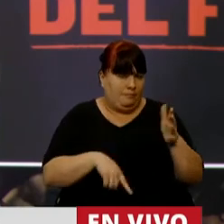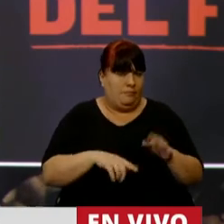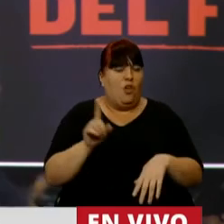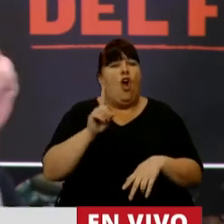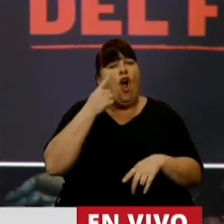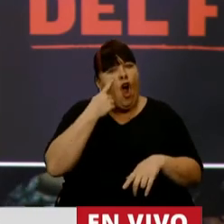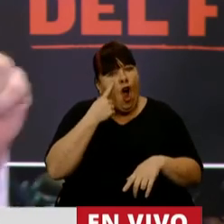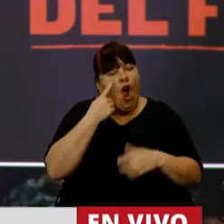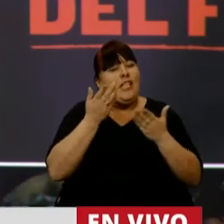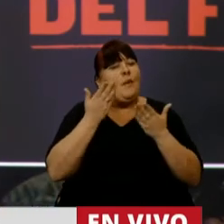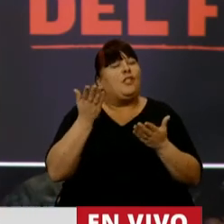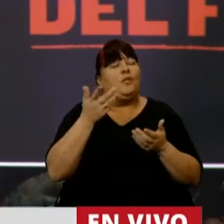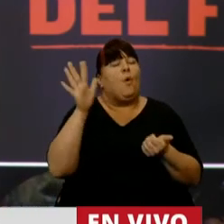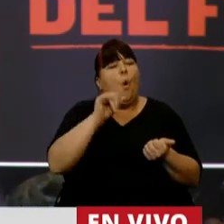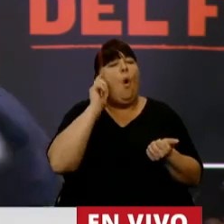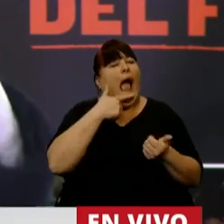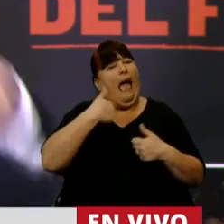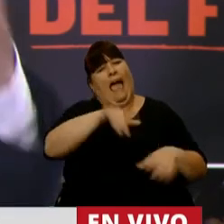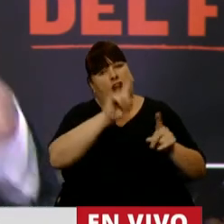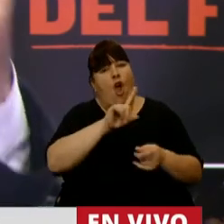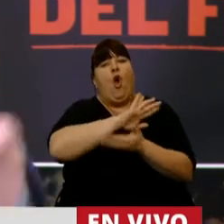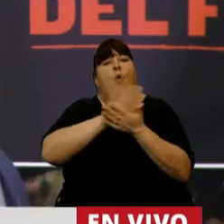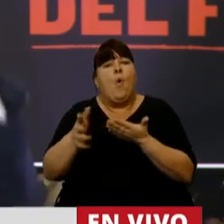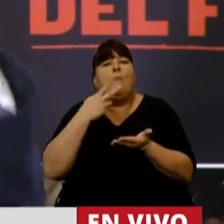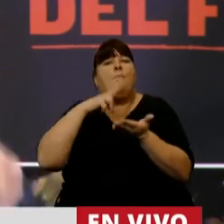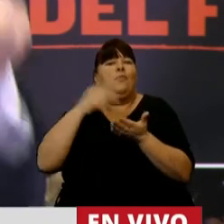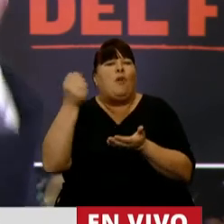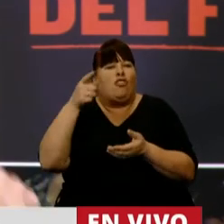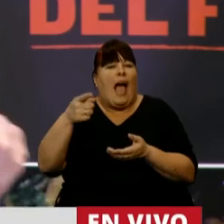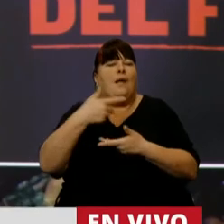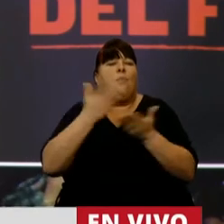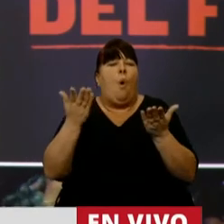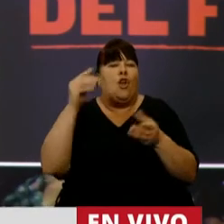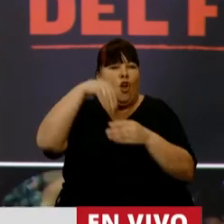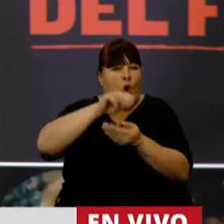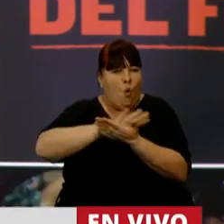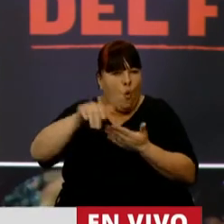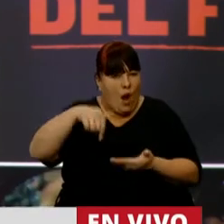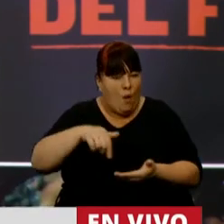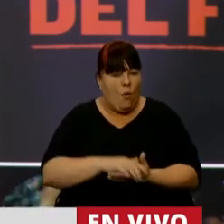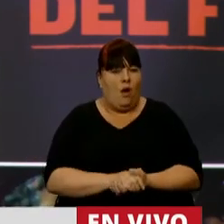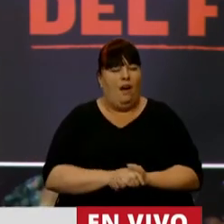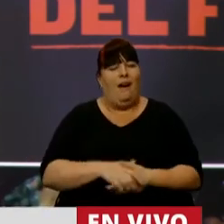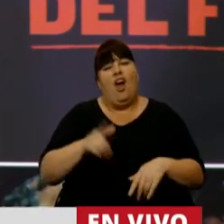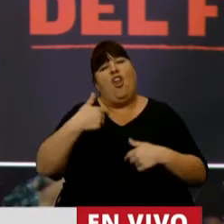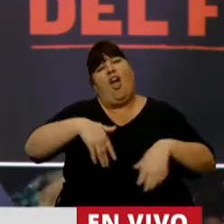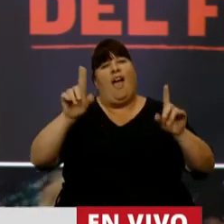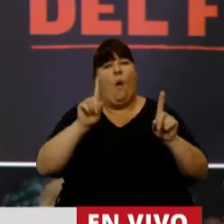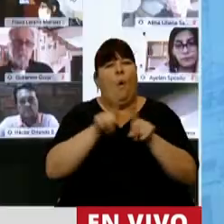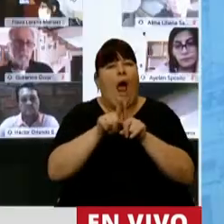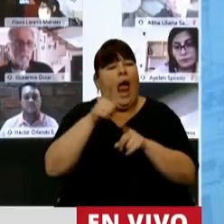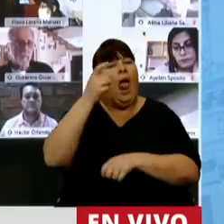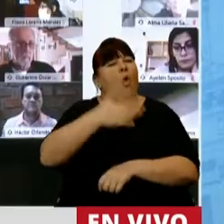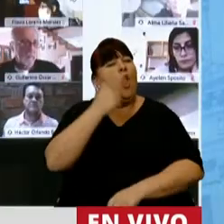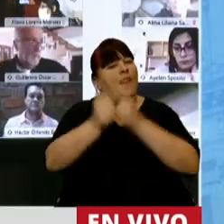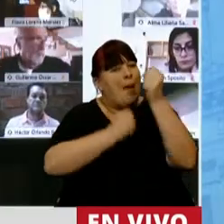dejemos pasar esto de los servicios públicos ni de los nuevos servicios esenciales públicos en competencia no dejemos pasar que